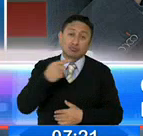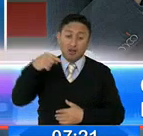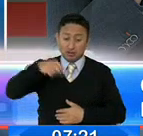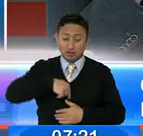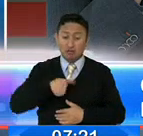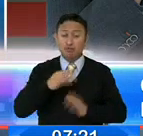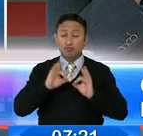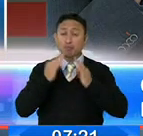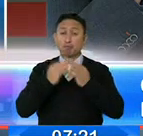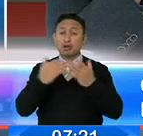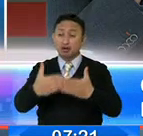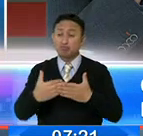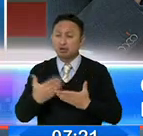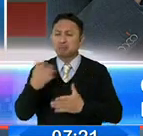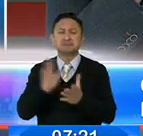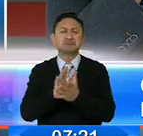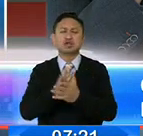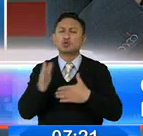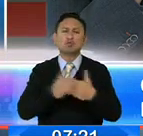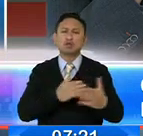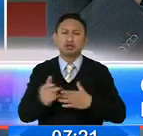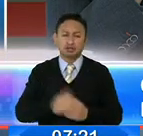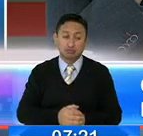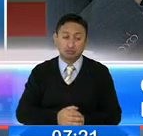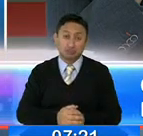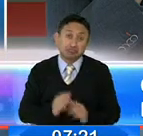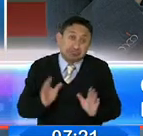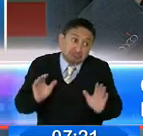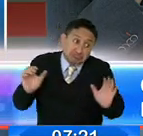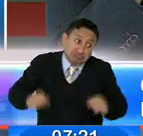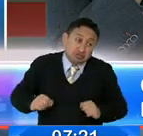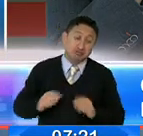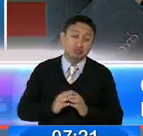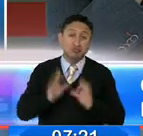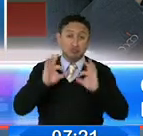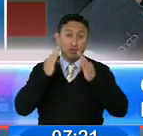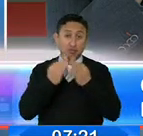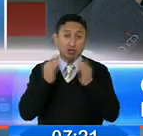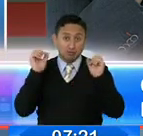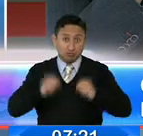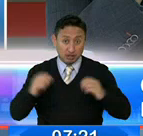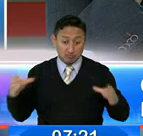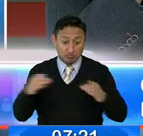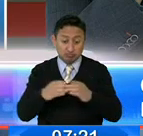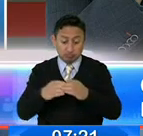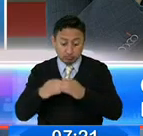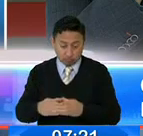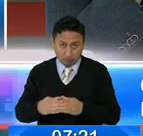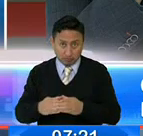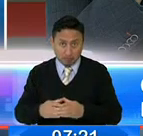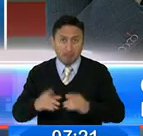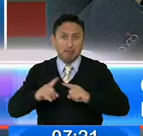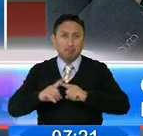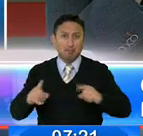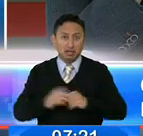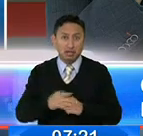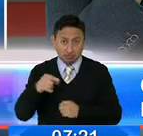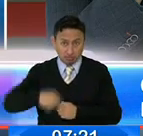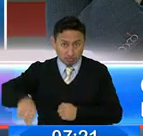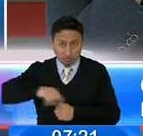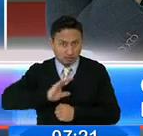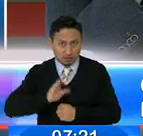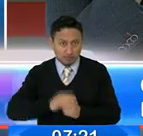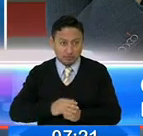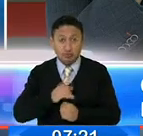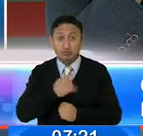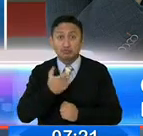familia, no nos va a pasar nada. Sí, si bien tenemos un círculo cercano en el cual pasamos la cuarentena, pero muchas veces no es así. Porque tú